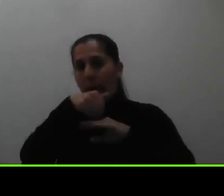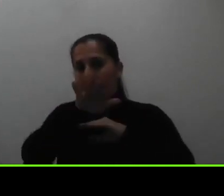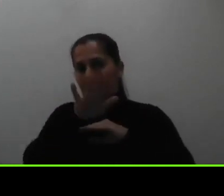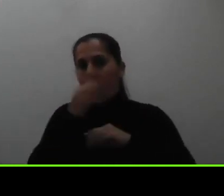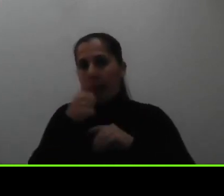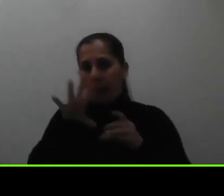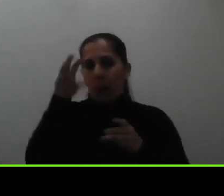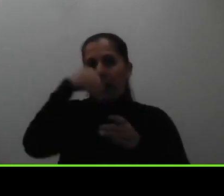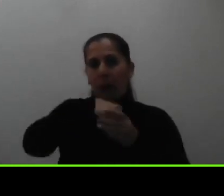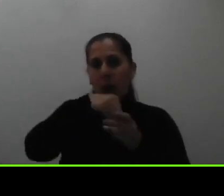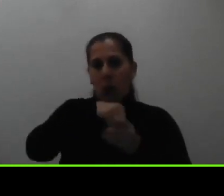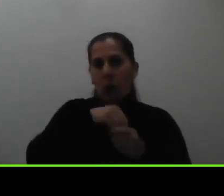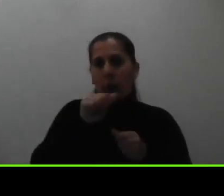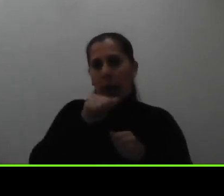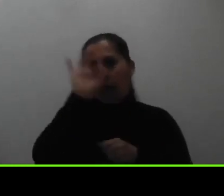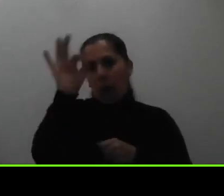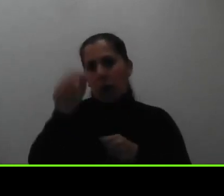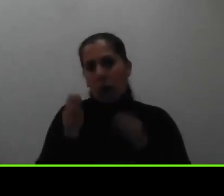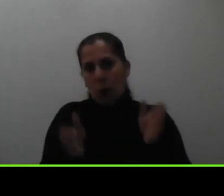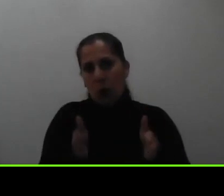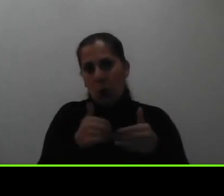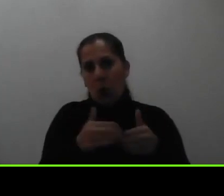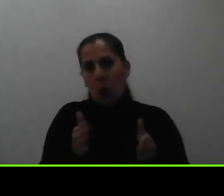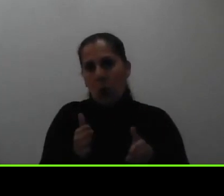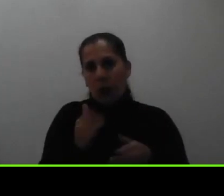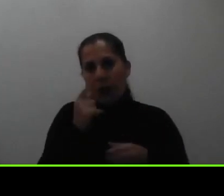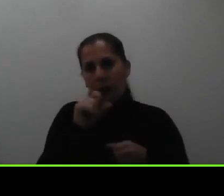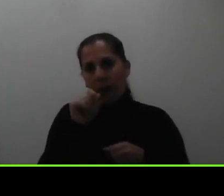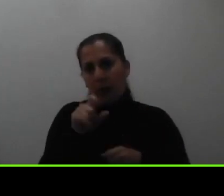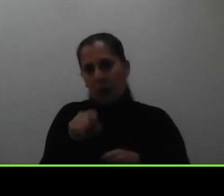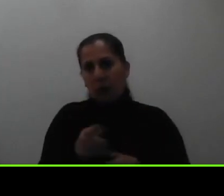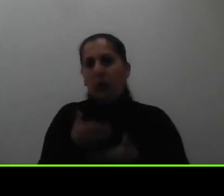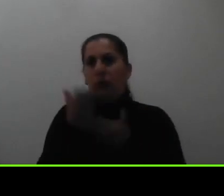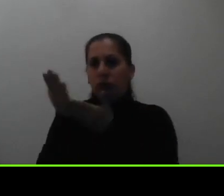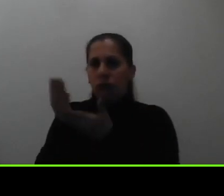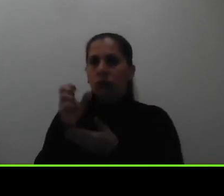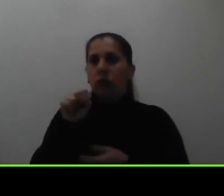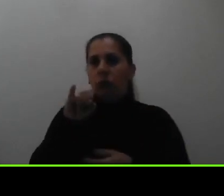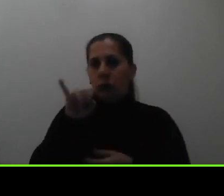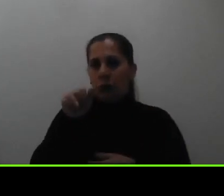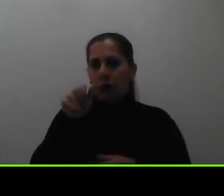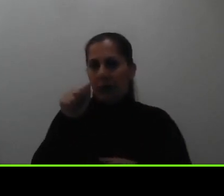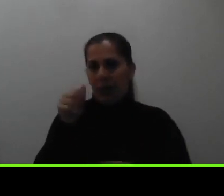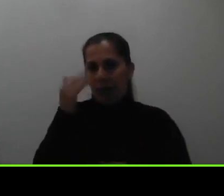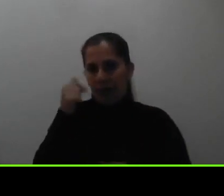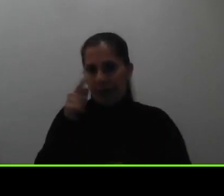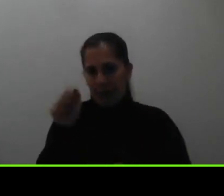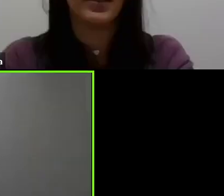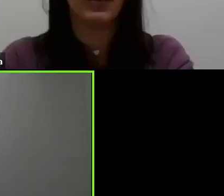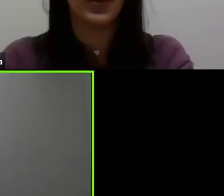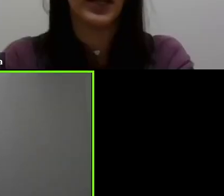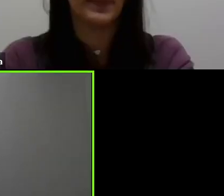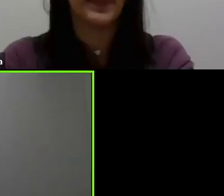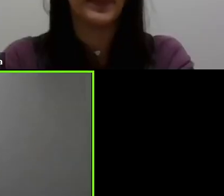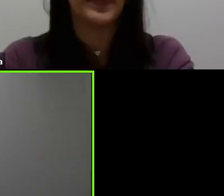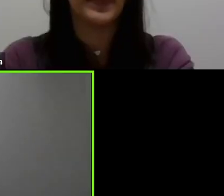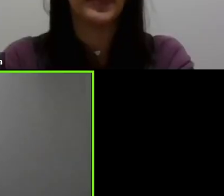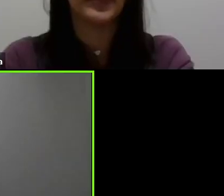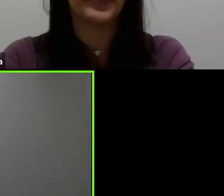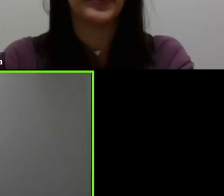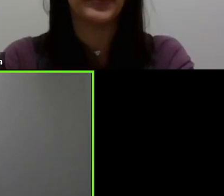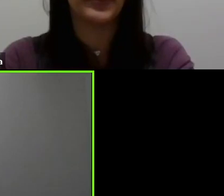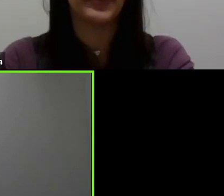poder incorporarla en el siguiente bloque de preguntas le doy el pase a Sofía para que nos haga referencia a este bloque